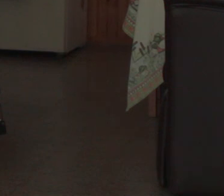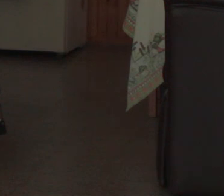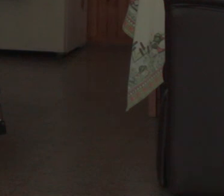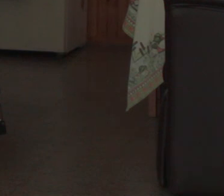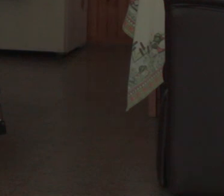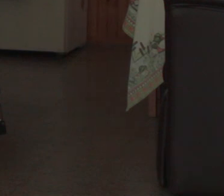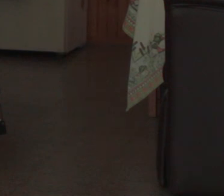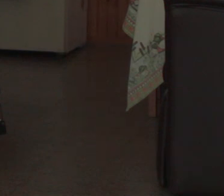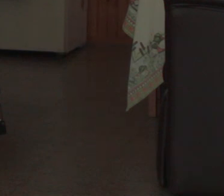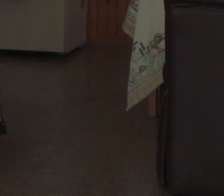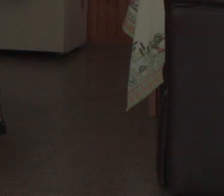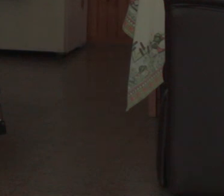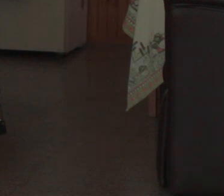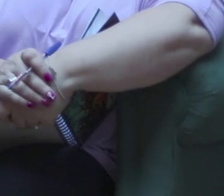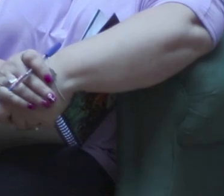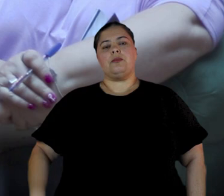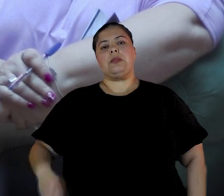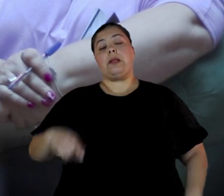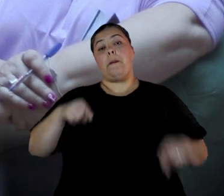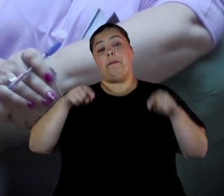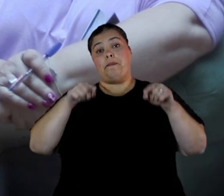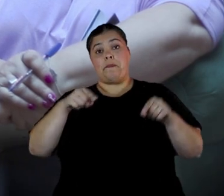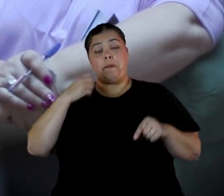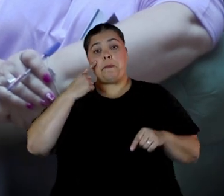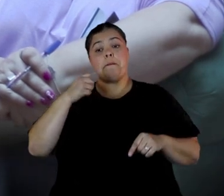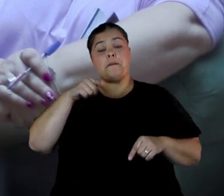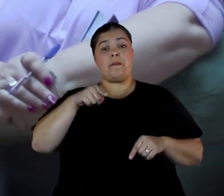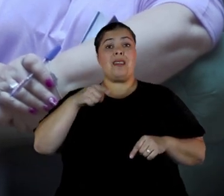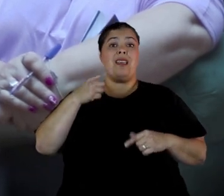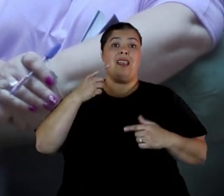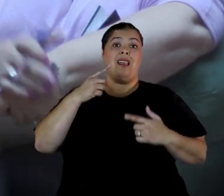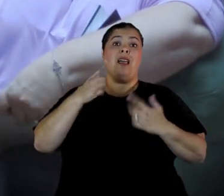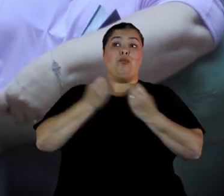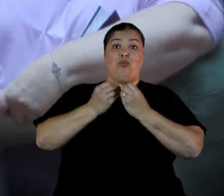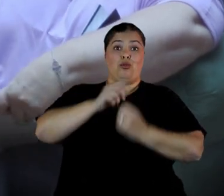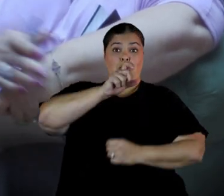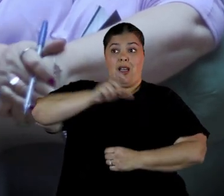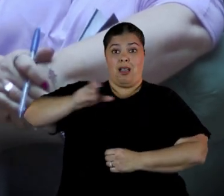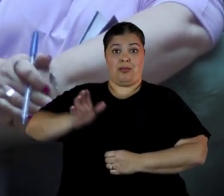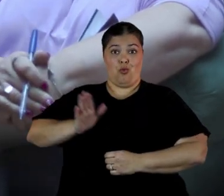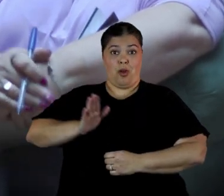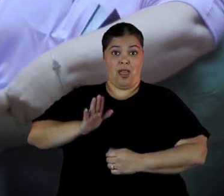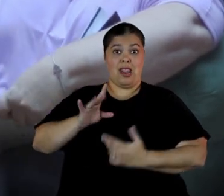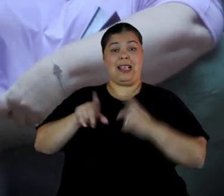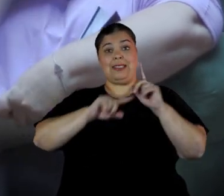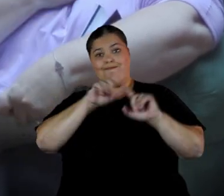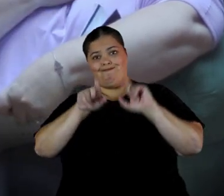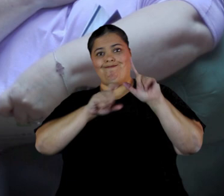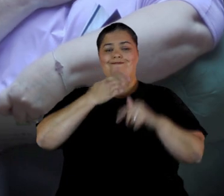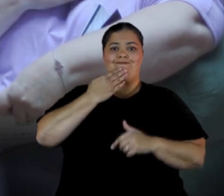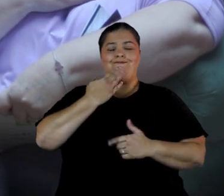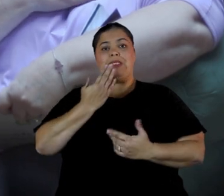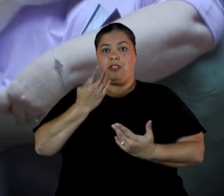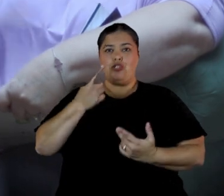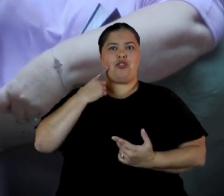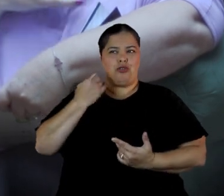Viste que eso ha cuestionado mucho a muchas mujeres que lo hemos escuchado, que dicen por qué nosotras